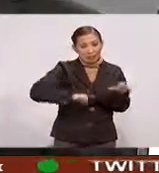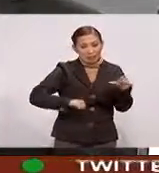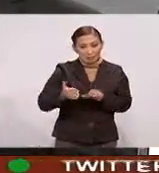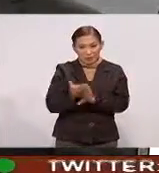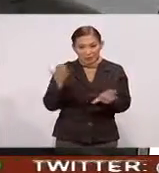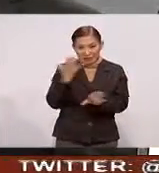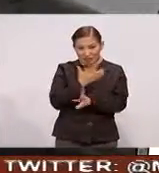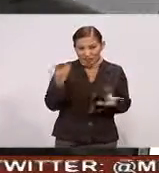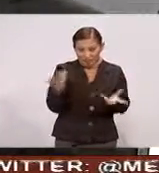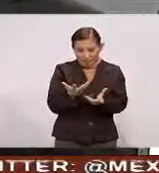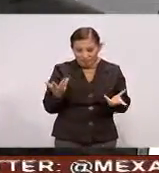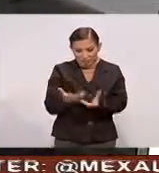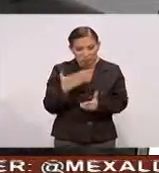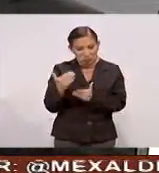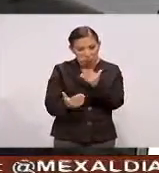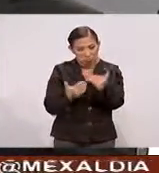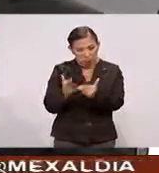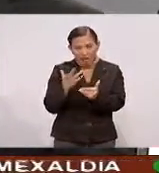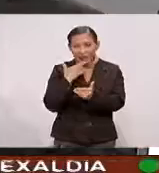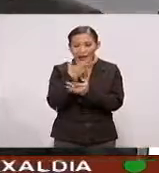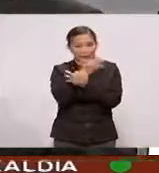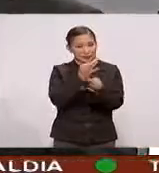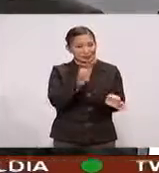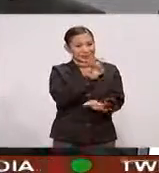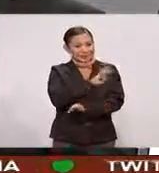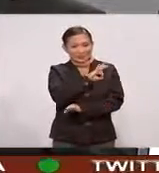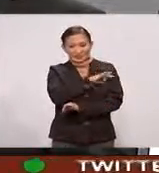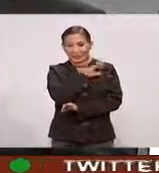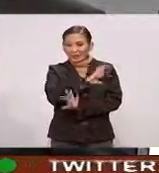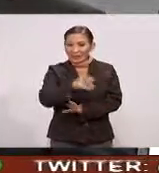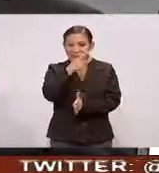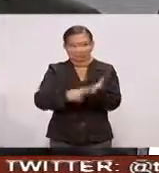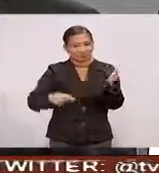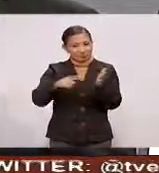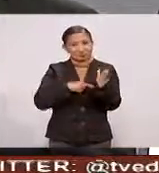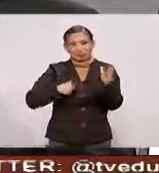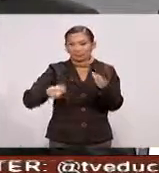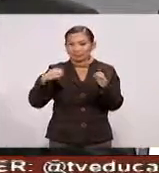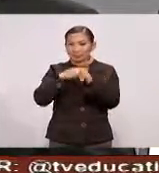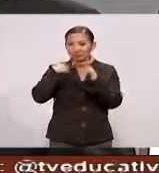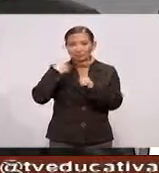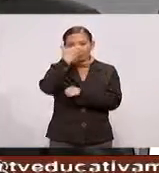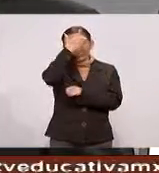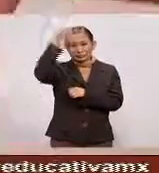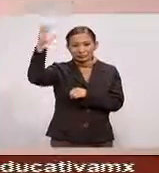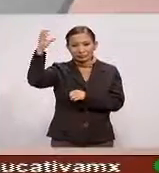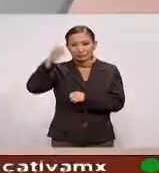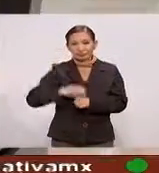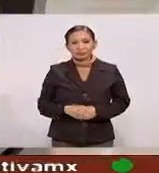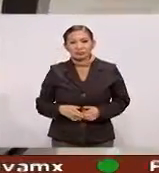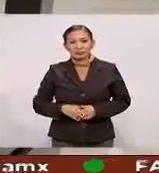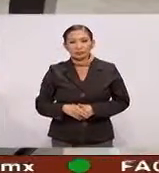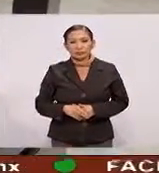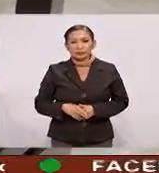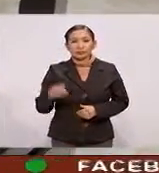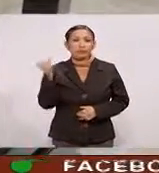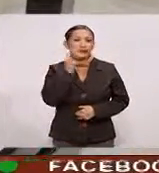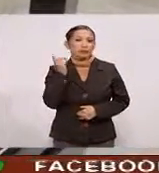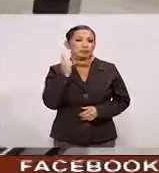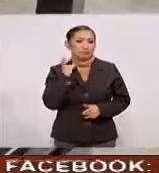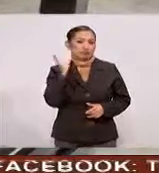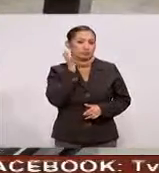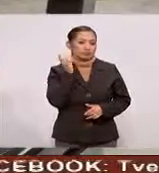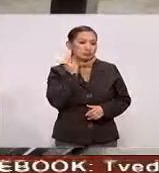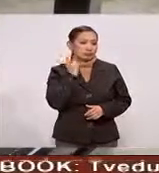Emergentes Que se tomaron Nos es muy grato Anunciarles Que se levanta La contingencia ambiental Diputados del